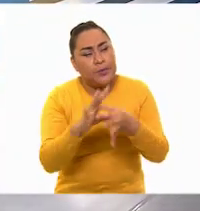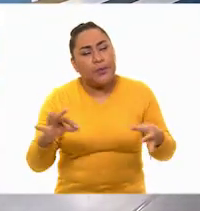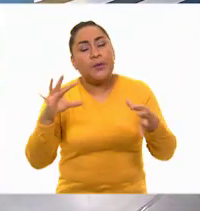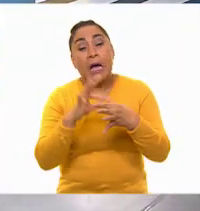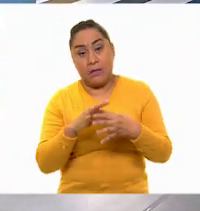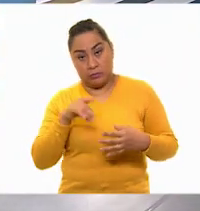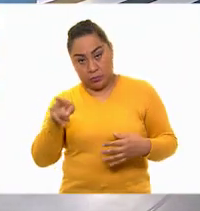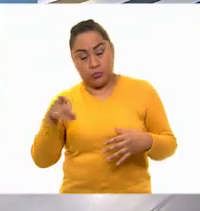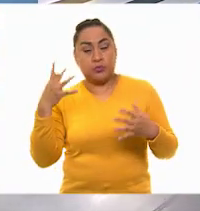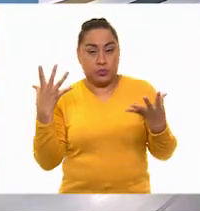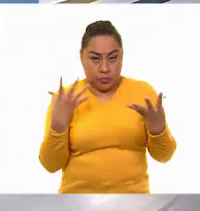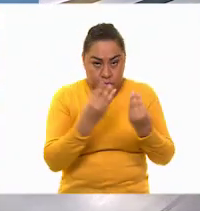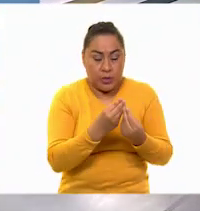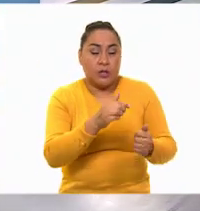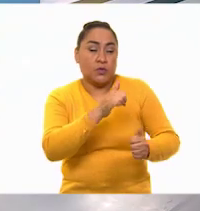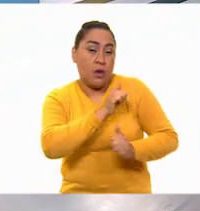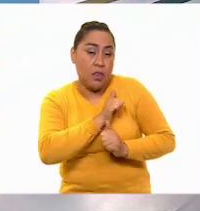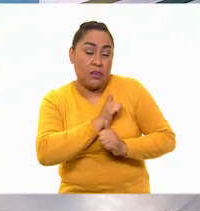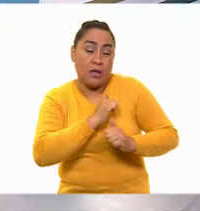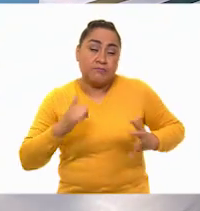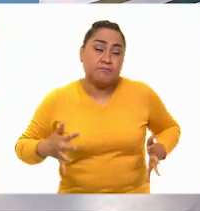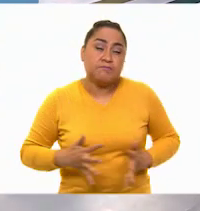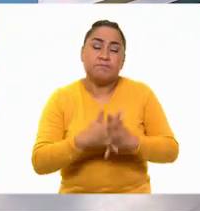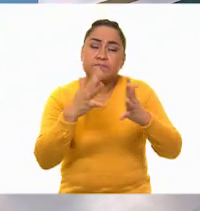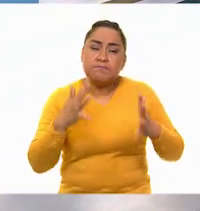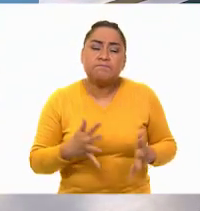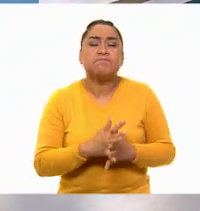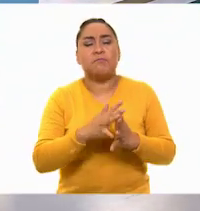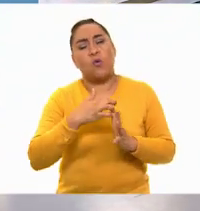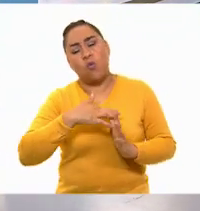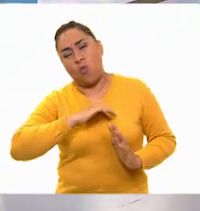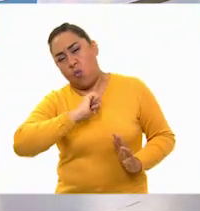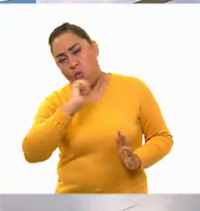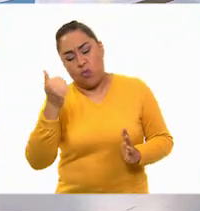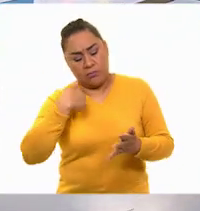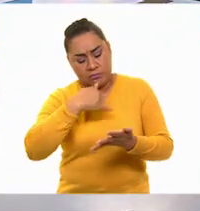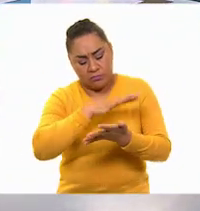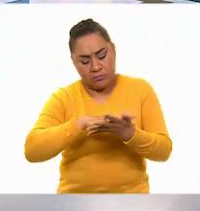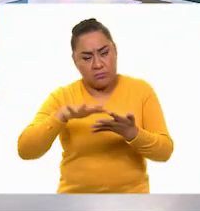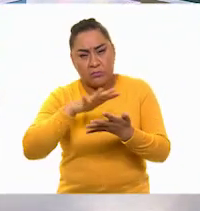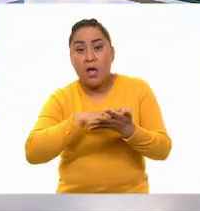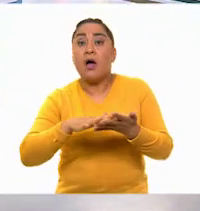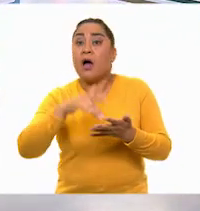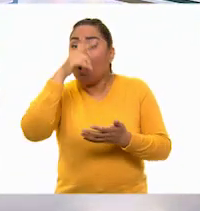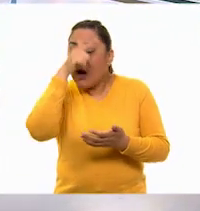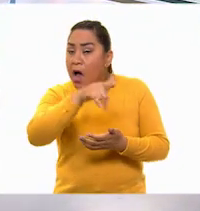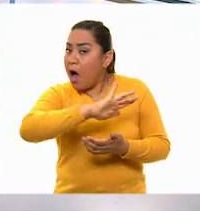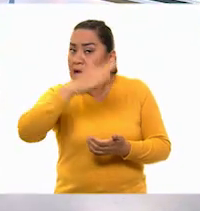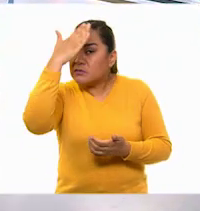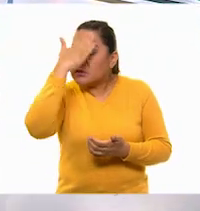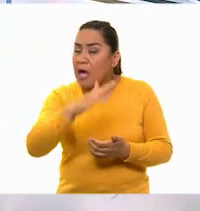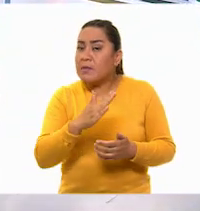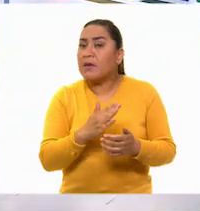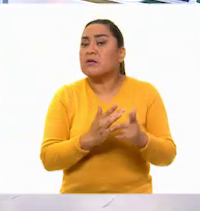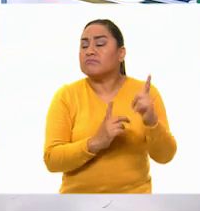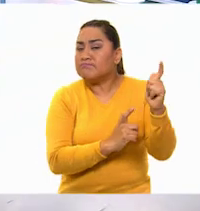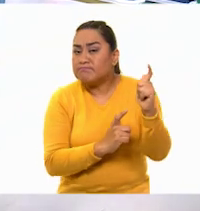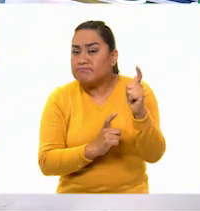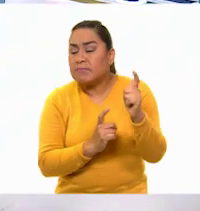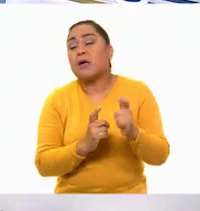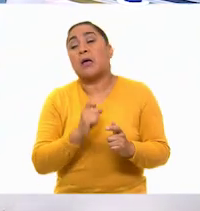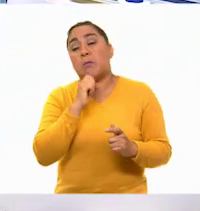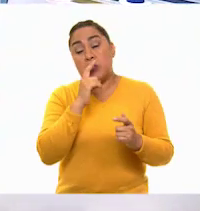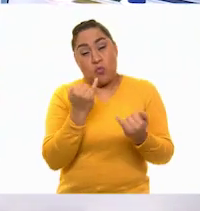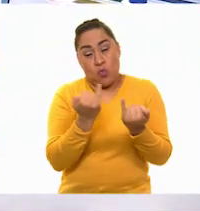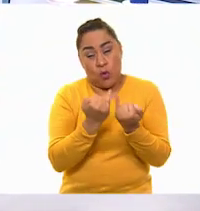soldados cerca de las batallas, no he visto en otras biografías que Leona Vicario supiera manejar armas. En cambio, sí encontré que su